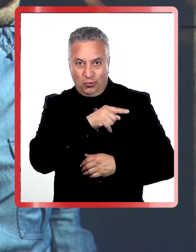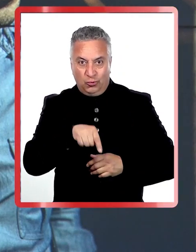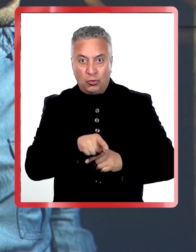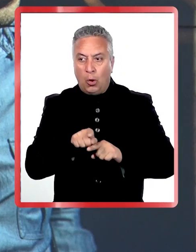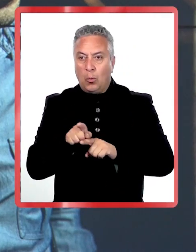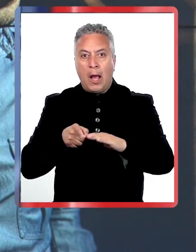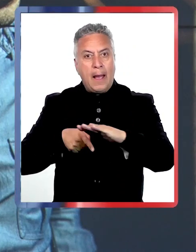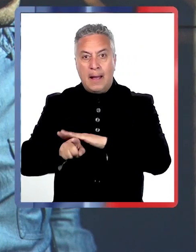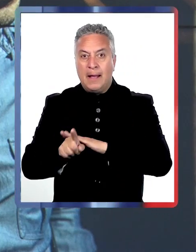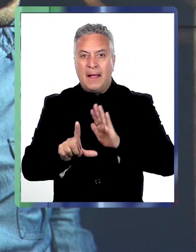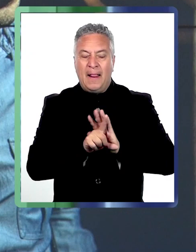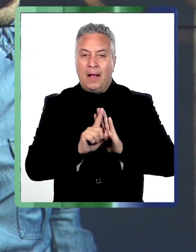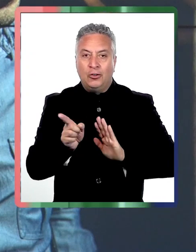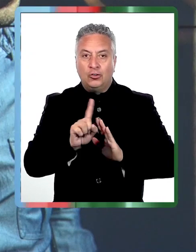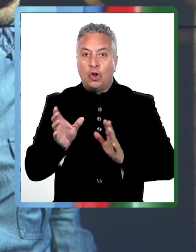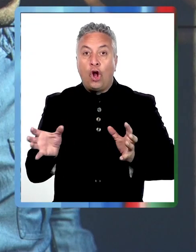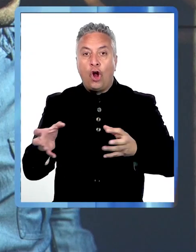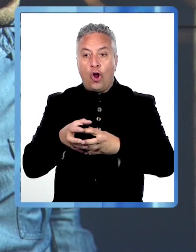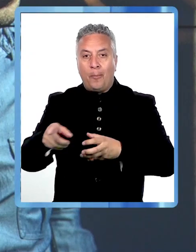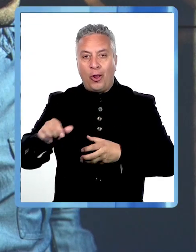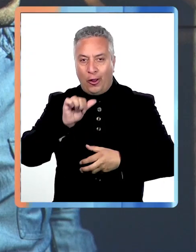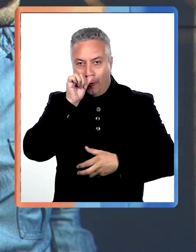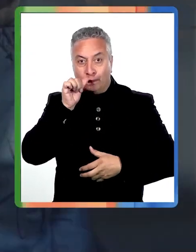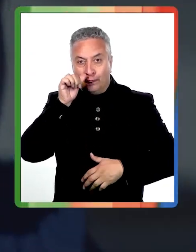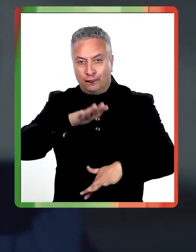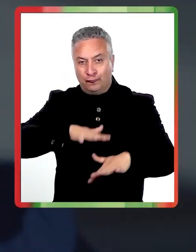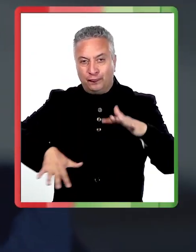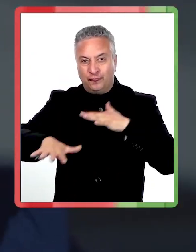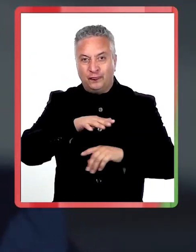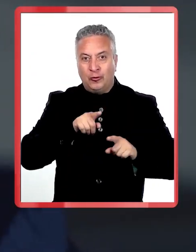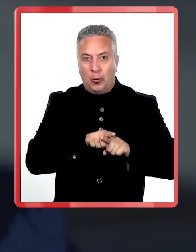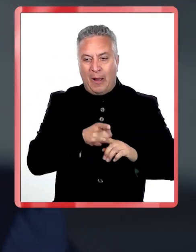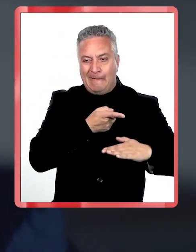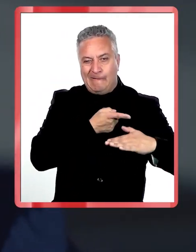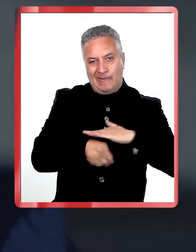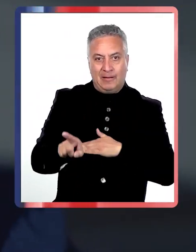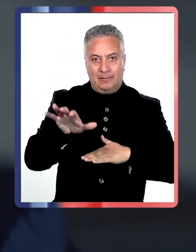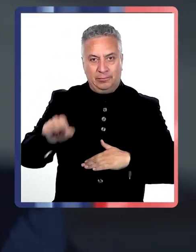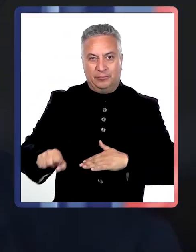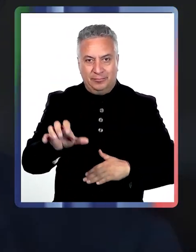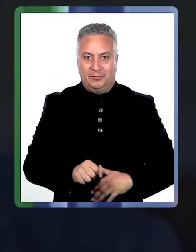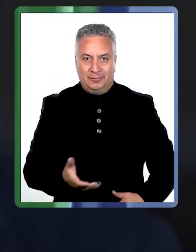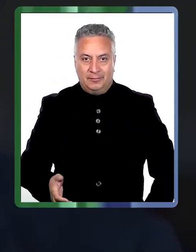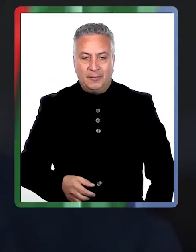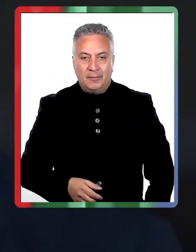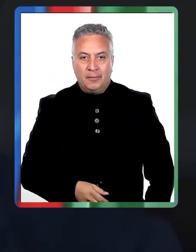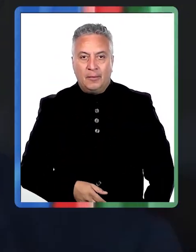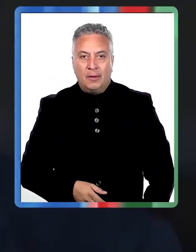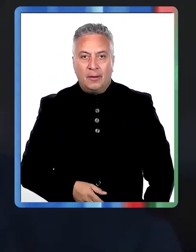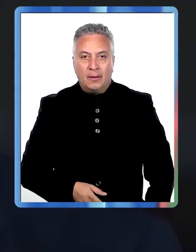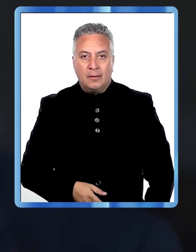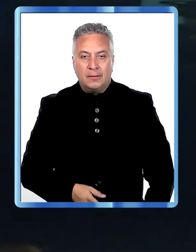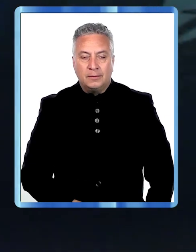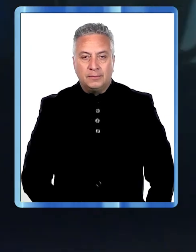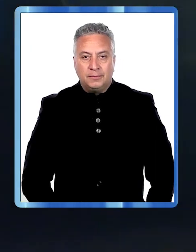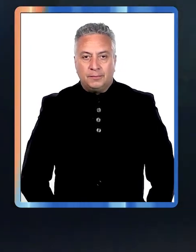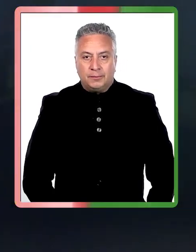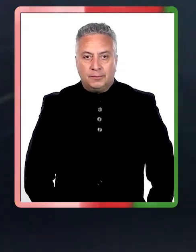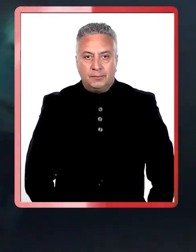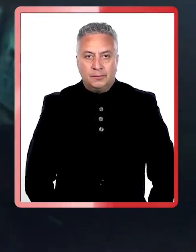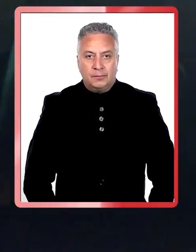ilegal en la casa de un grupo de narcotraficantes. ¿Qué fue lo que pasó, Matos? Cometí un error.